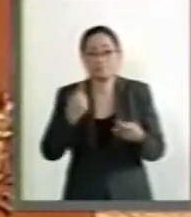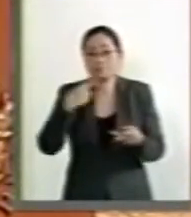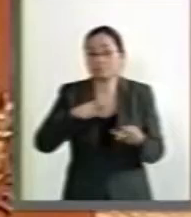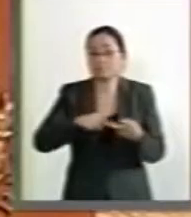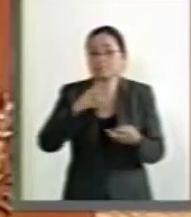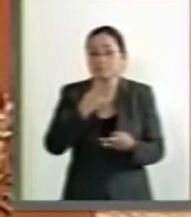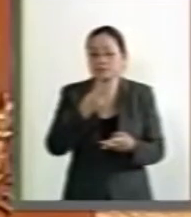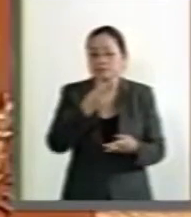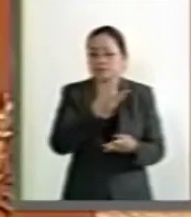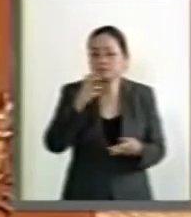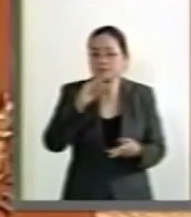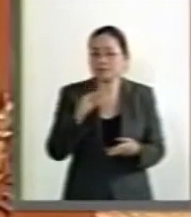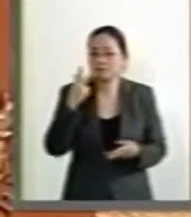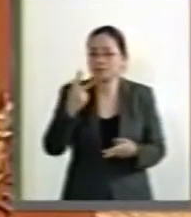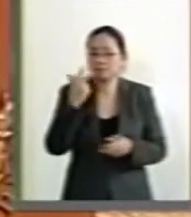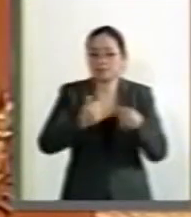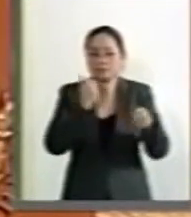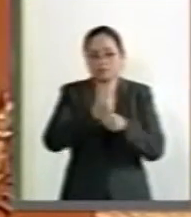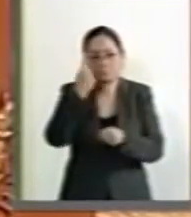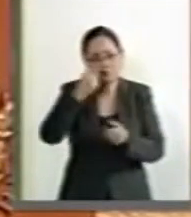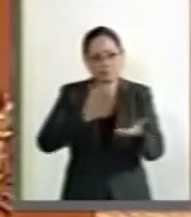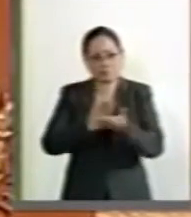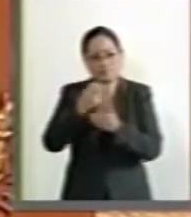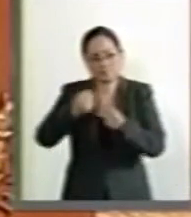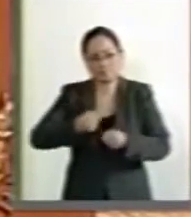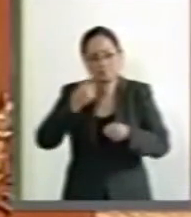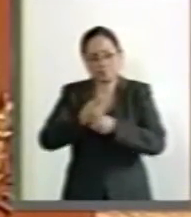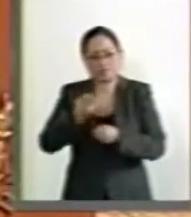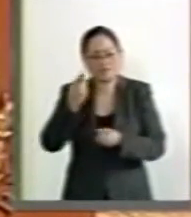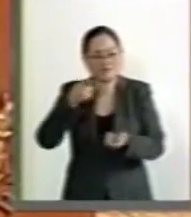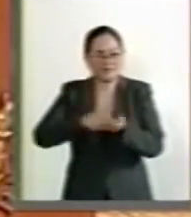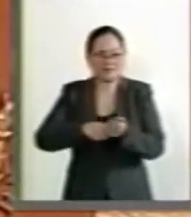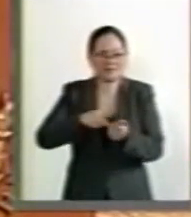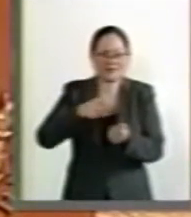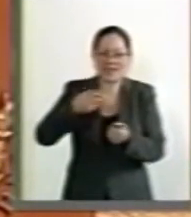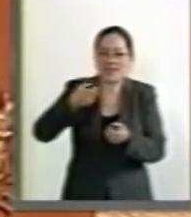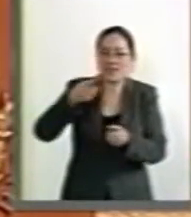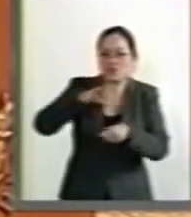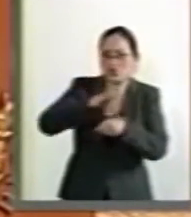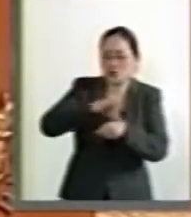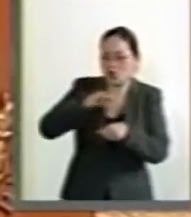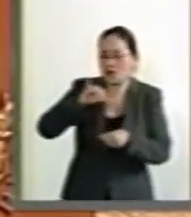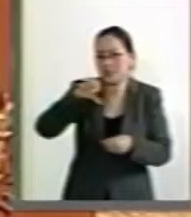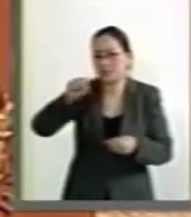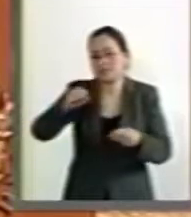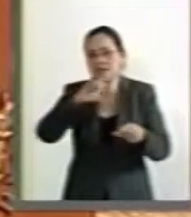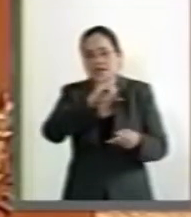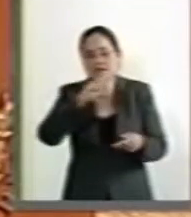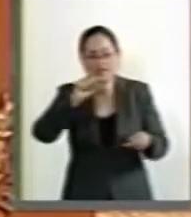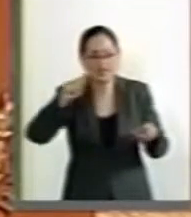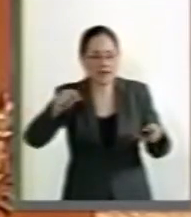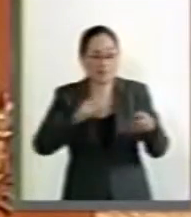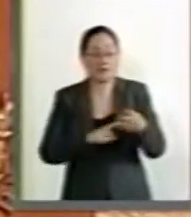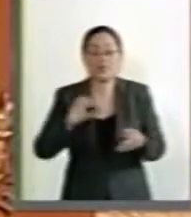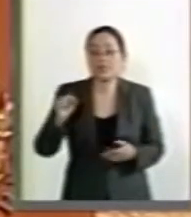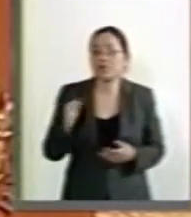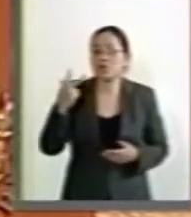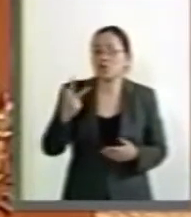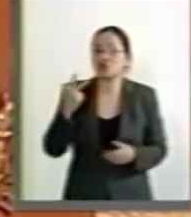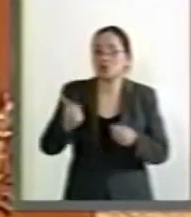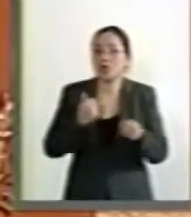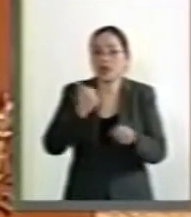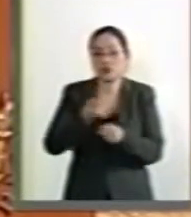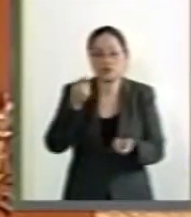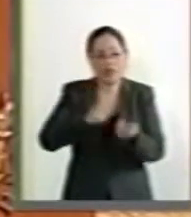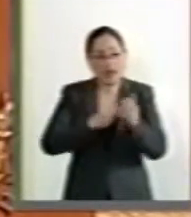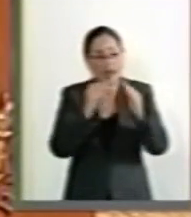398 años para acceder a seguridad social, 78 años en tener mejores servicios